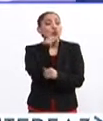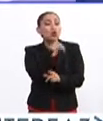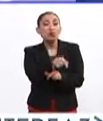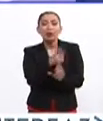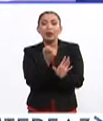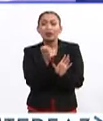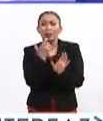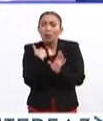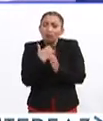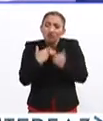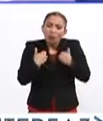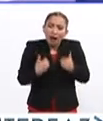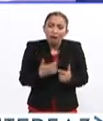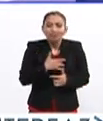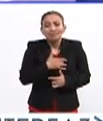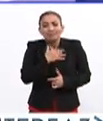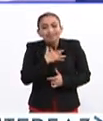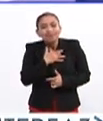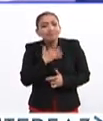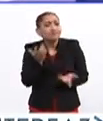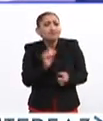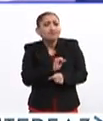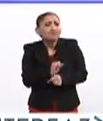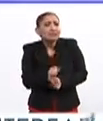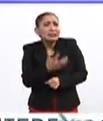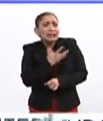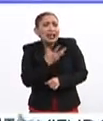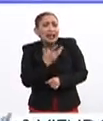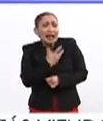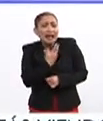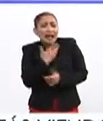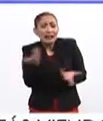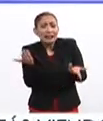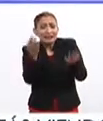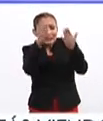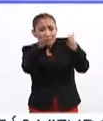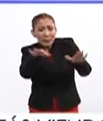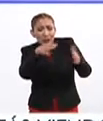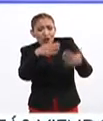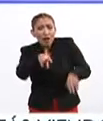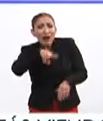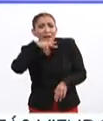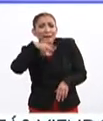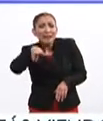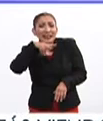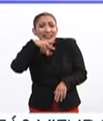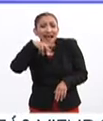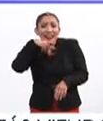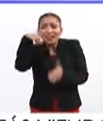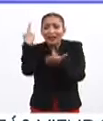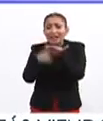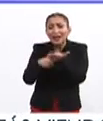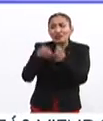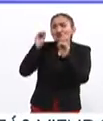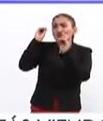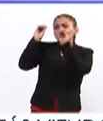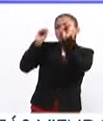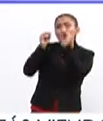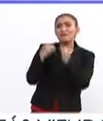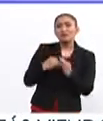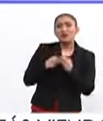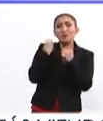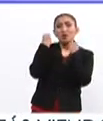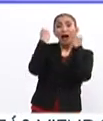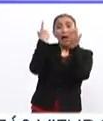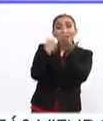espiritual y humano. Simplemente tener un árbol de Navidad, un elemento vivo